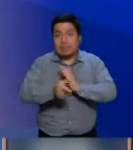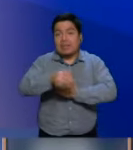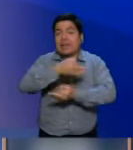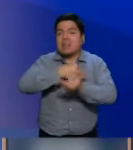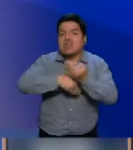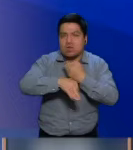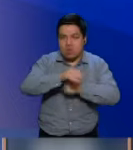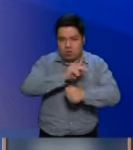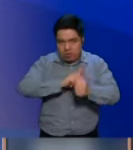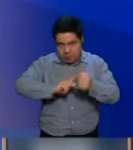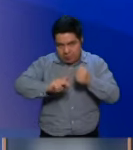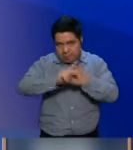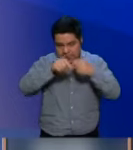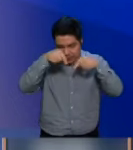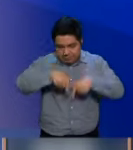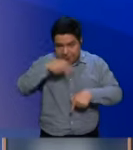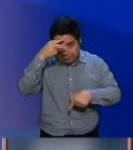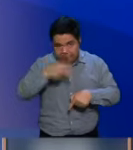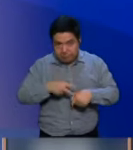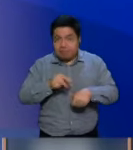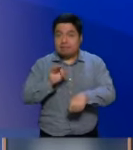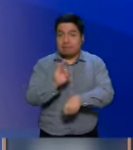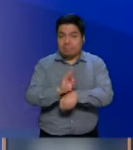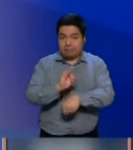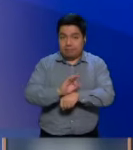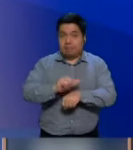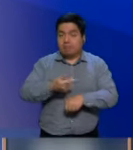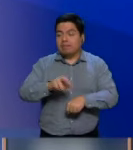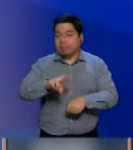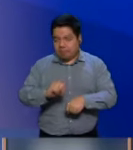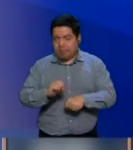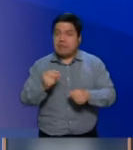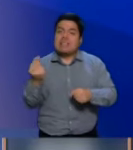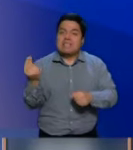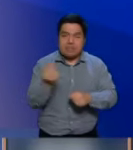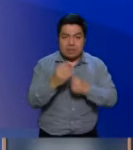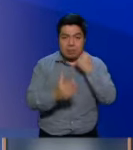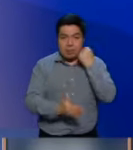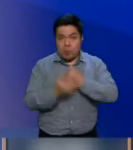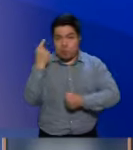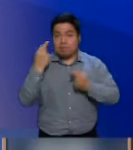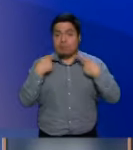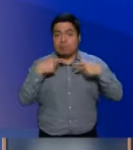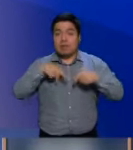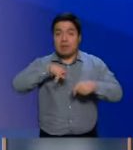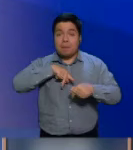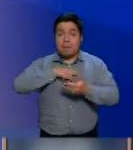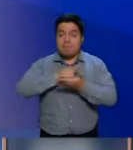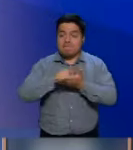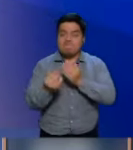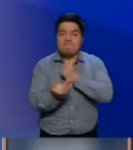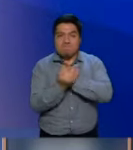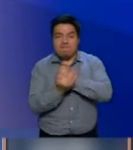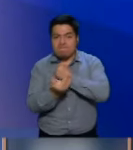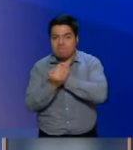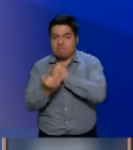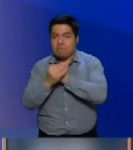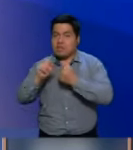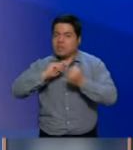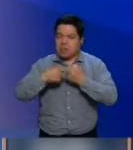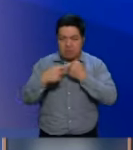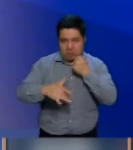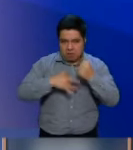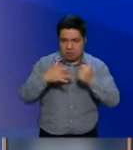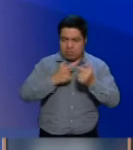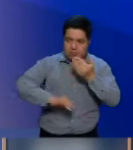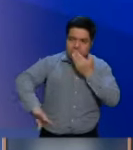país. Y mire, la figura del amparo es importante y es necesaria porque es una herramienta para que las personas defendamos nuestros derechos cuando consideramos que son violentados.